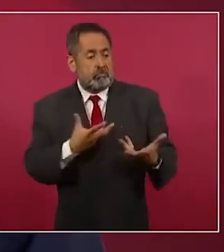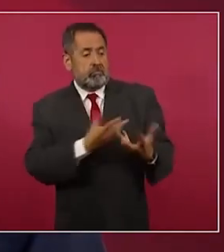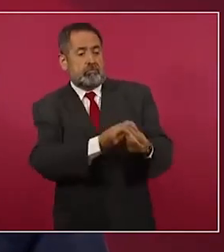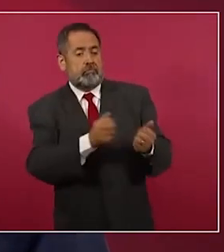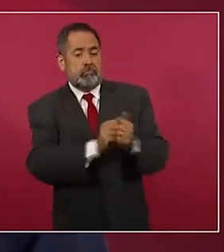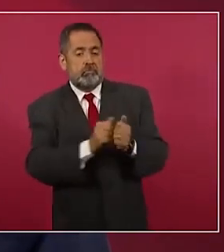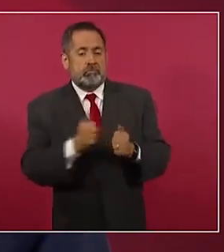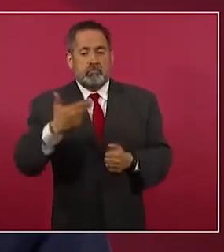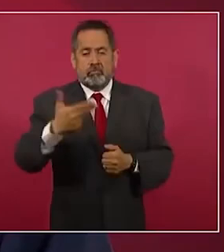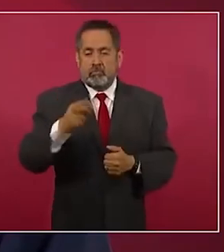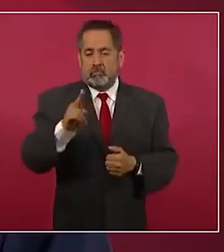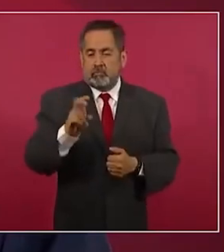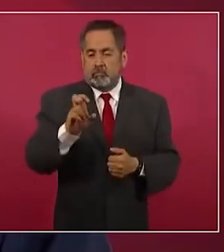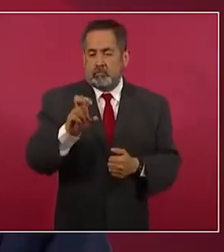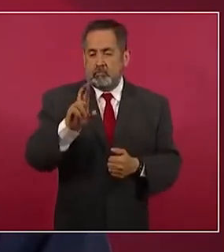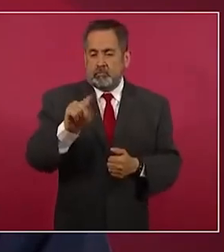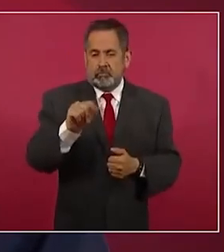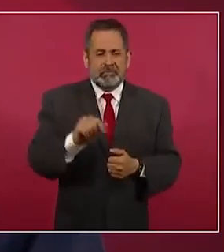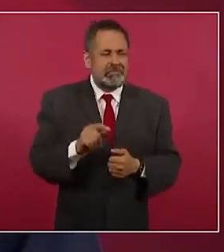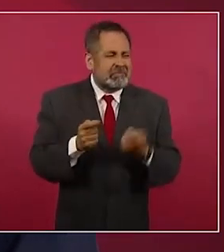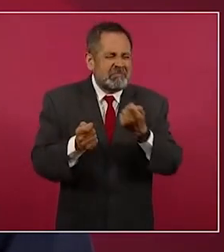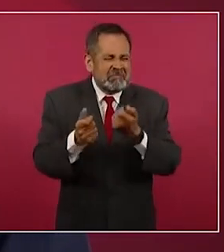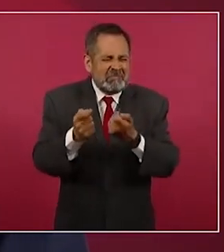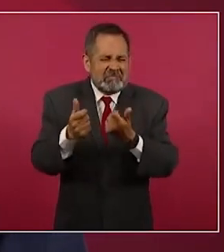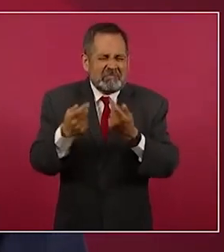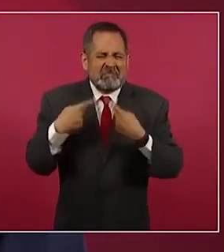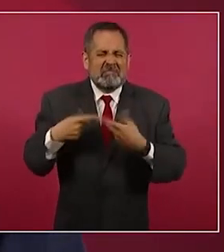pocos estuvieron con el presidente Madero.